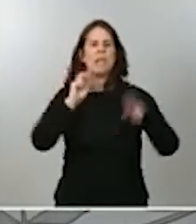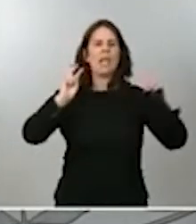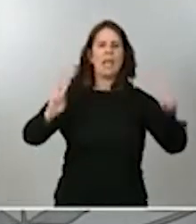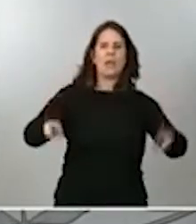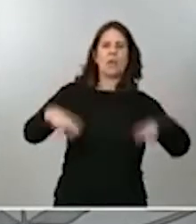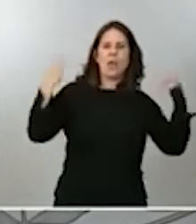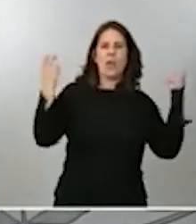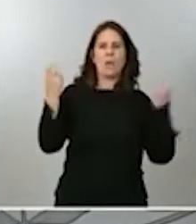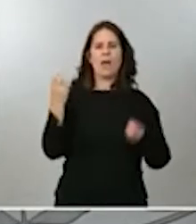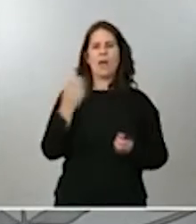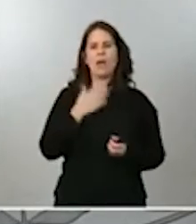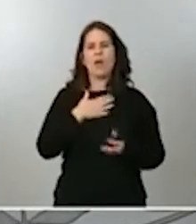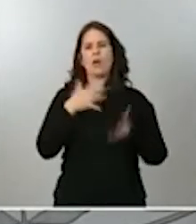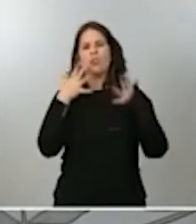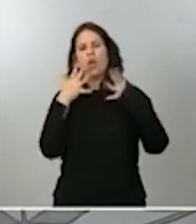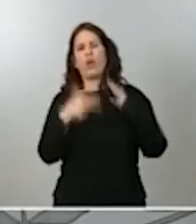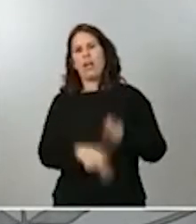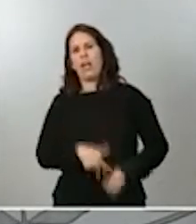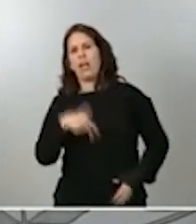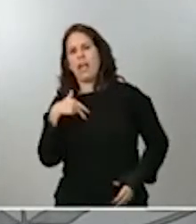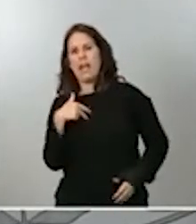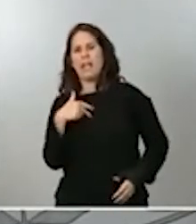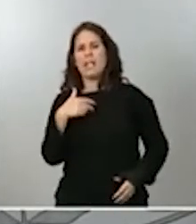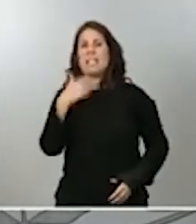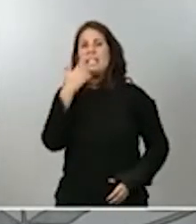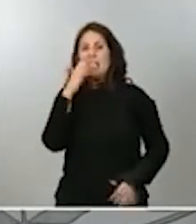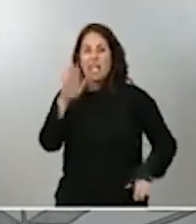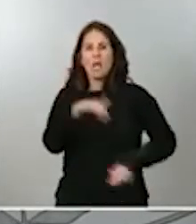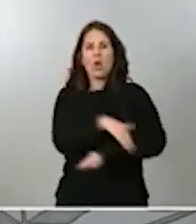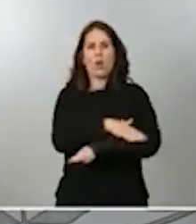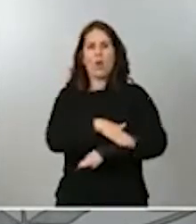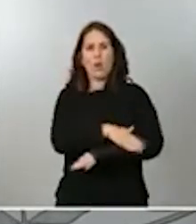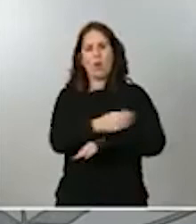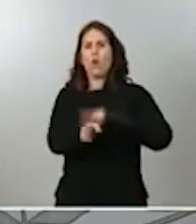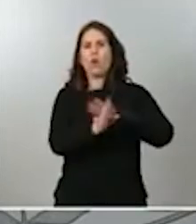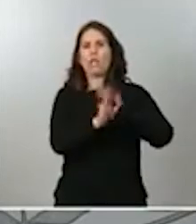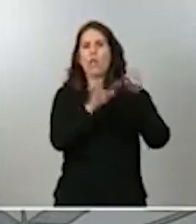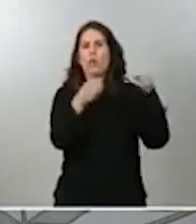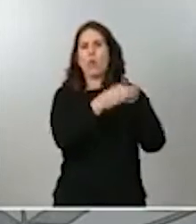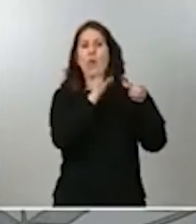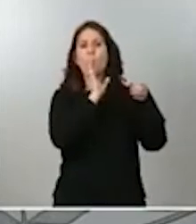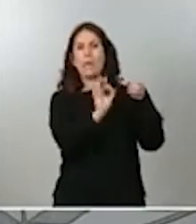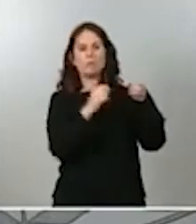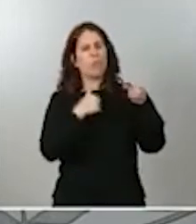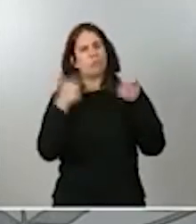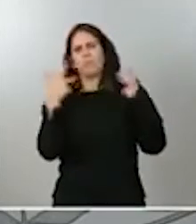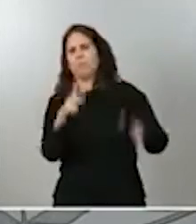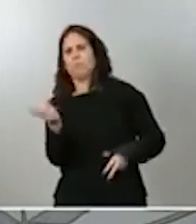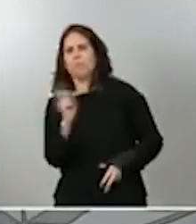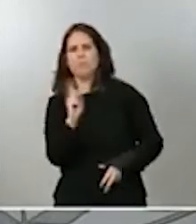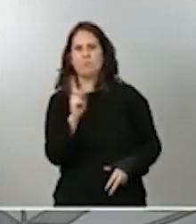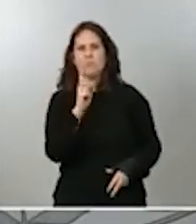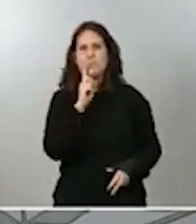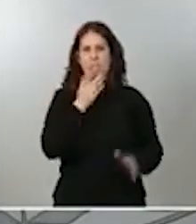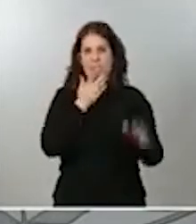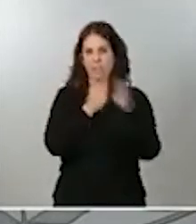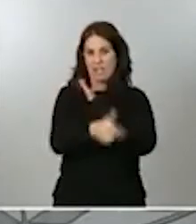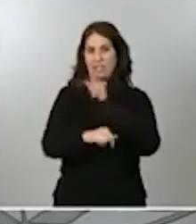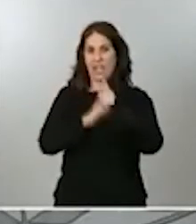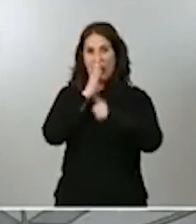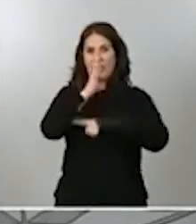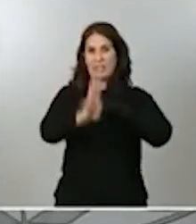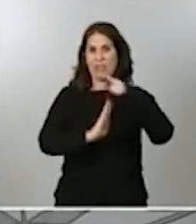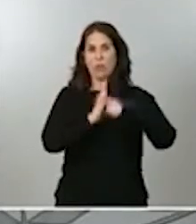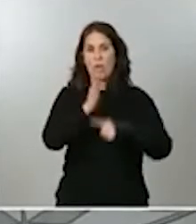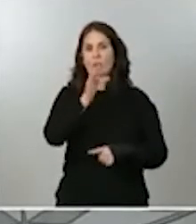General mientras este Gobierno siguiera siendo este Gobierno. Y, por tanto, durante toda esta legislatura y todavía cuatro años de